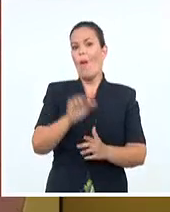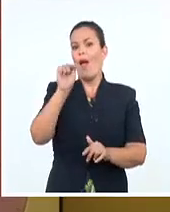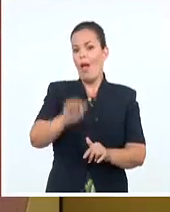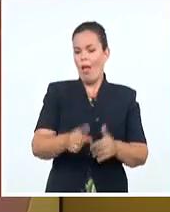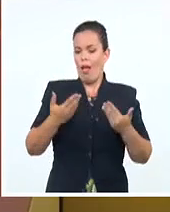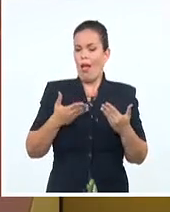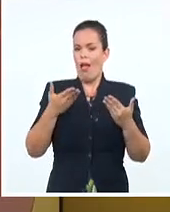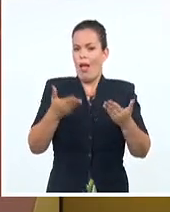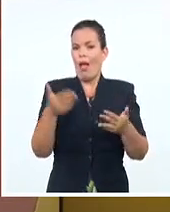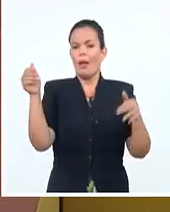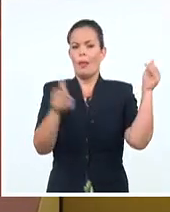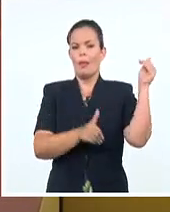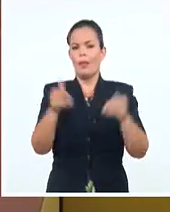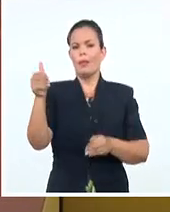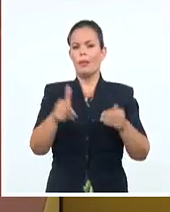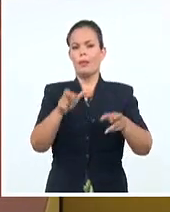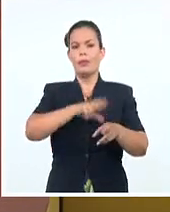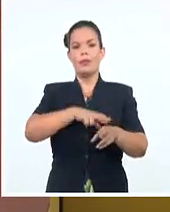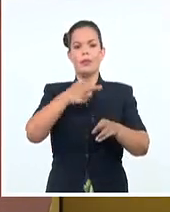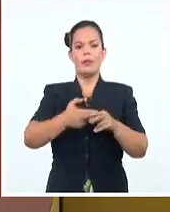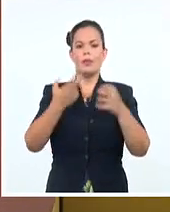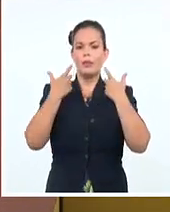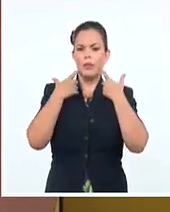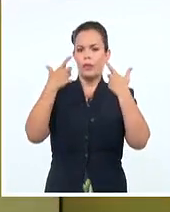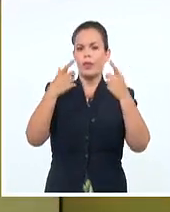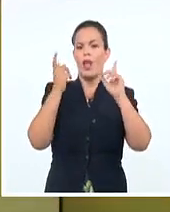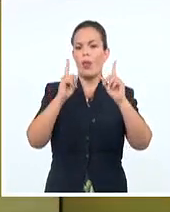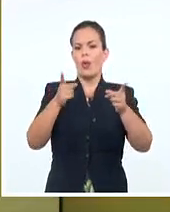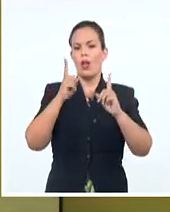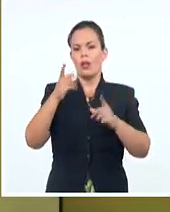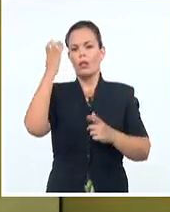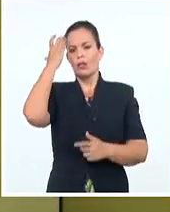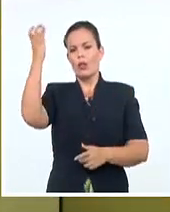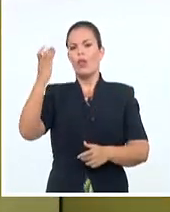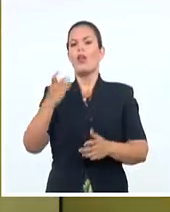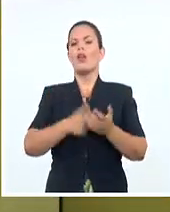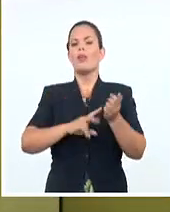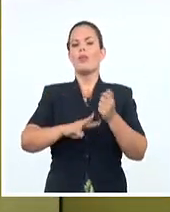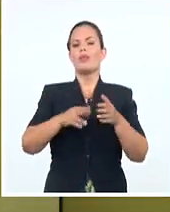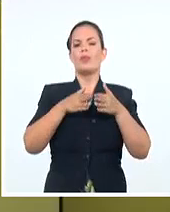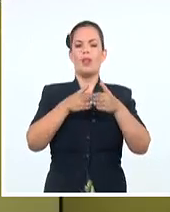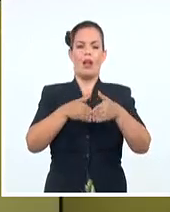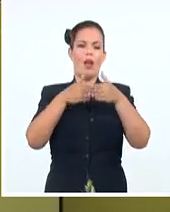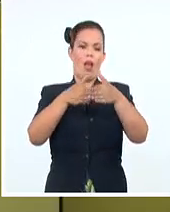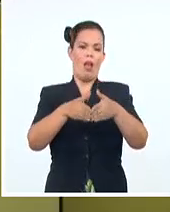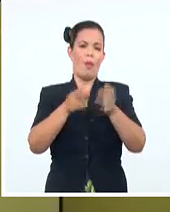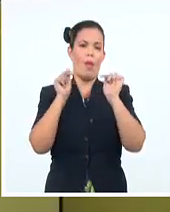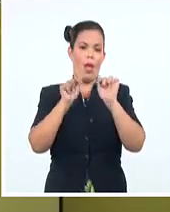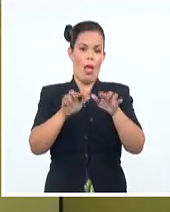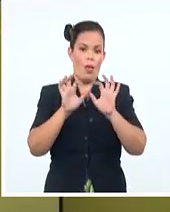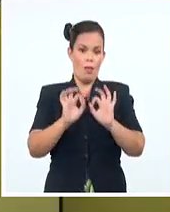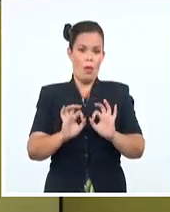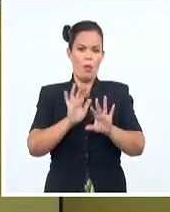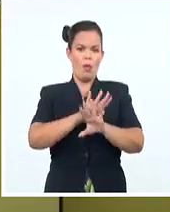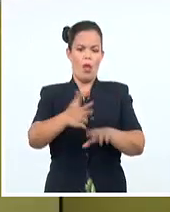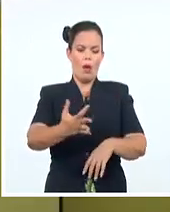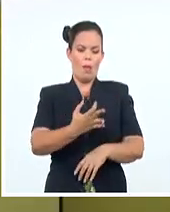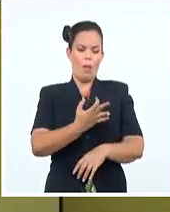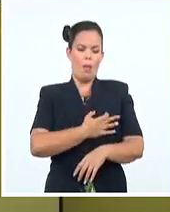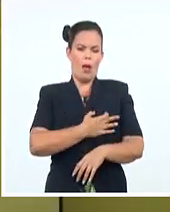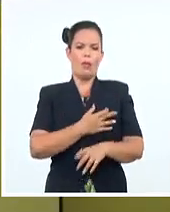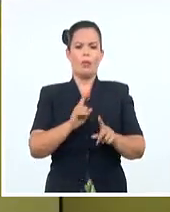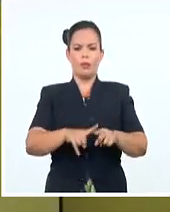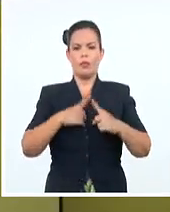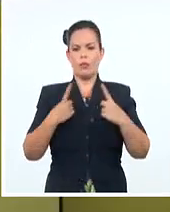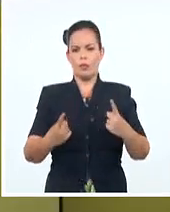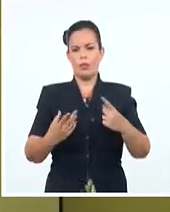contó con la presencia de las máximas autoridades políticas y gubernamentales de Granma, el reconocido improvisador recibió el medallón conmemorativo por el aniversario